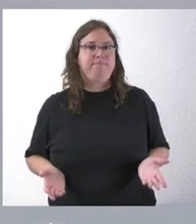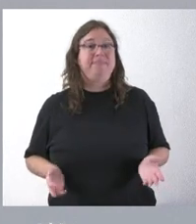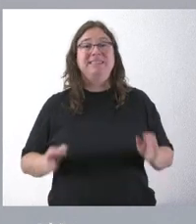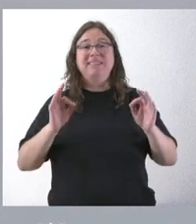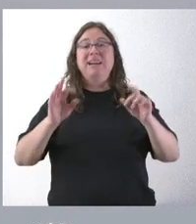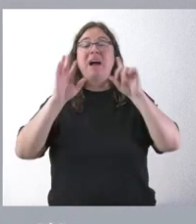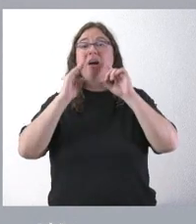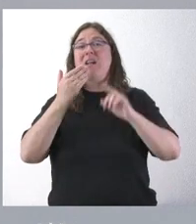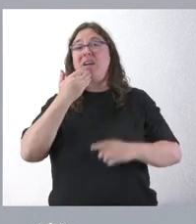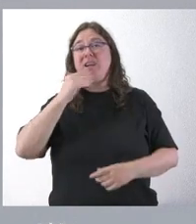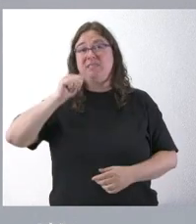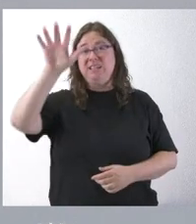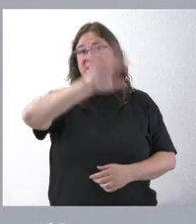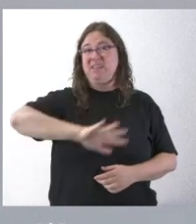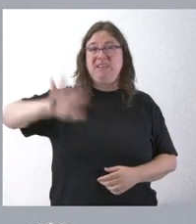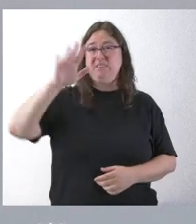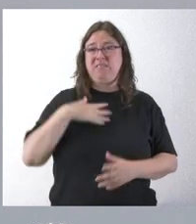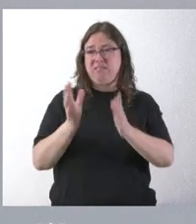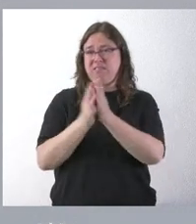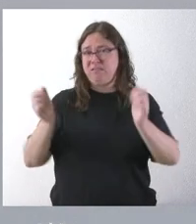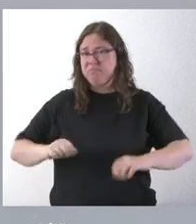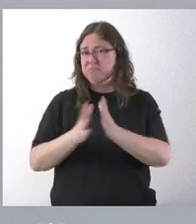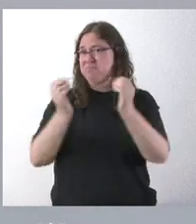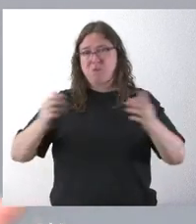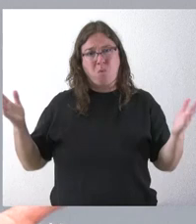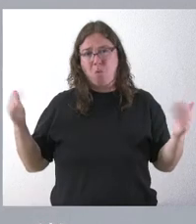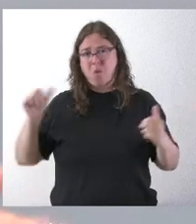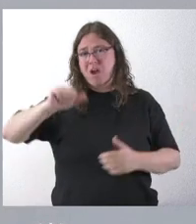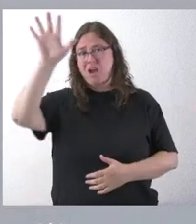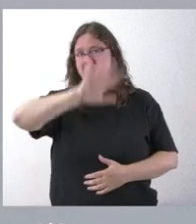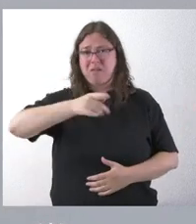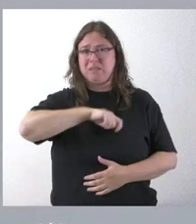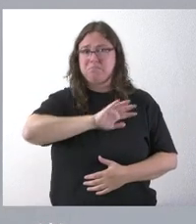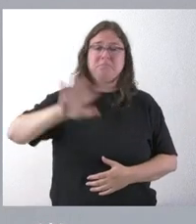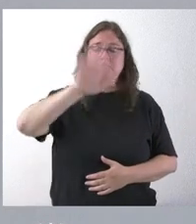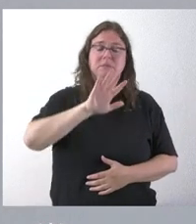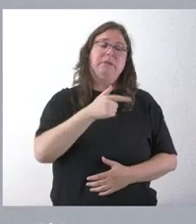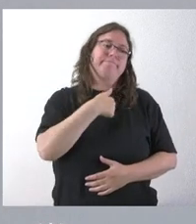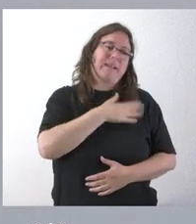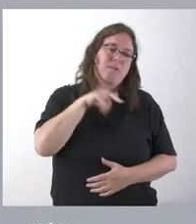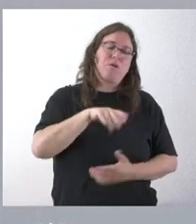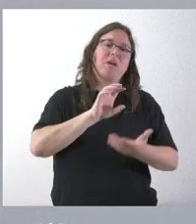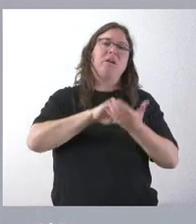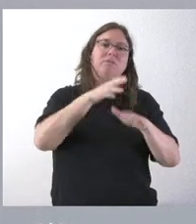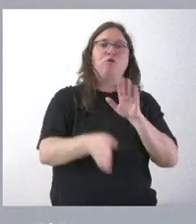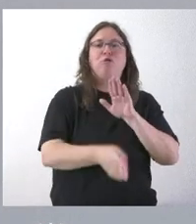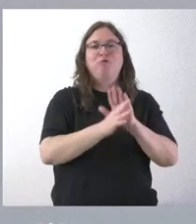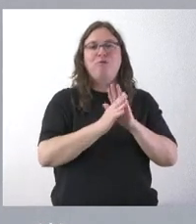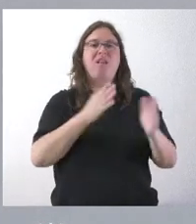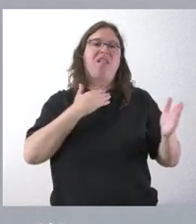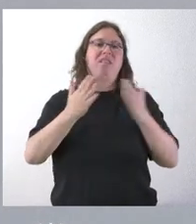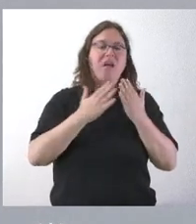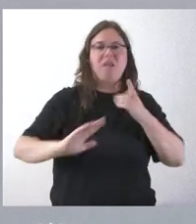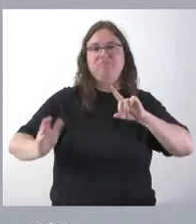el ámbito nacional, hace ya un tiempo que no hay acuerdos, que en Castilla y León tengamos vivos y mantengamos la posibilidad del diálogo, de intentar alcanzar